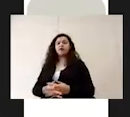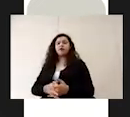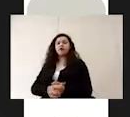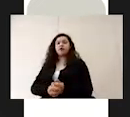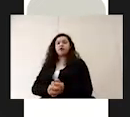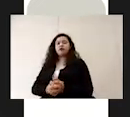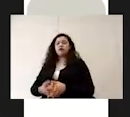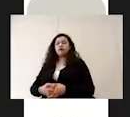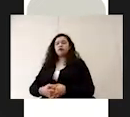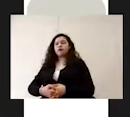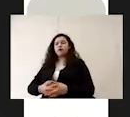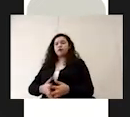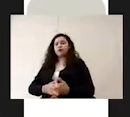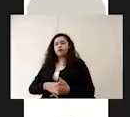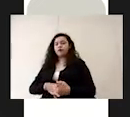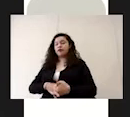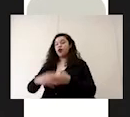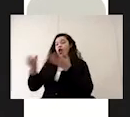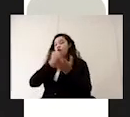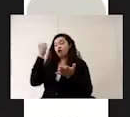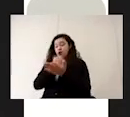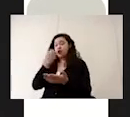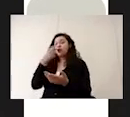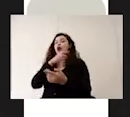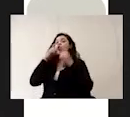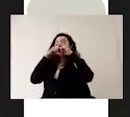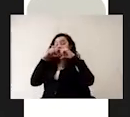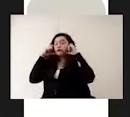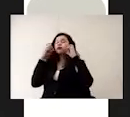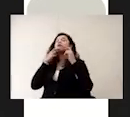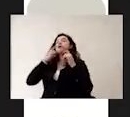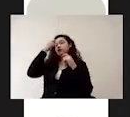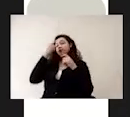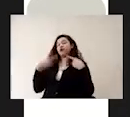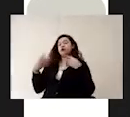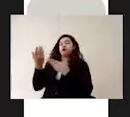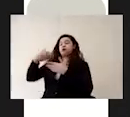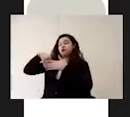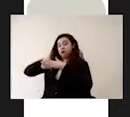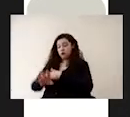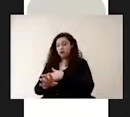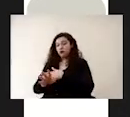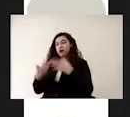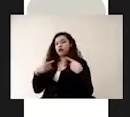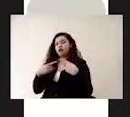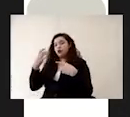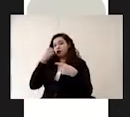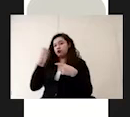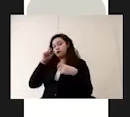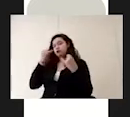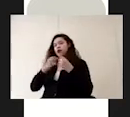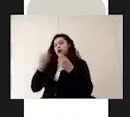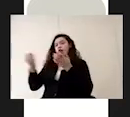ahora es obligatorio el uso de cubrebocas para el ingreso al plantel y también es